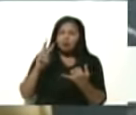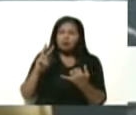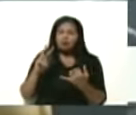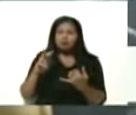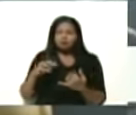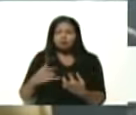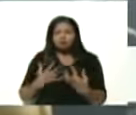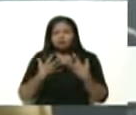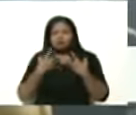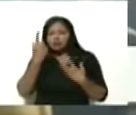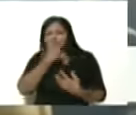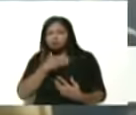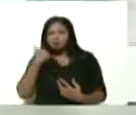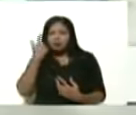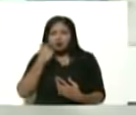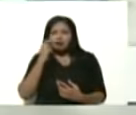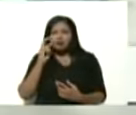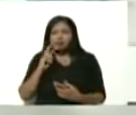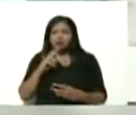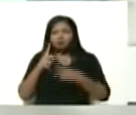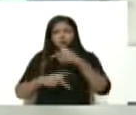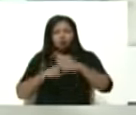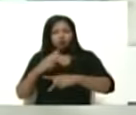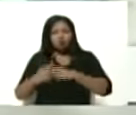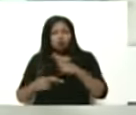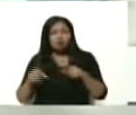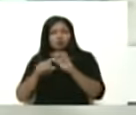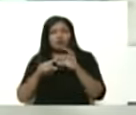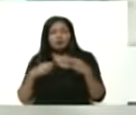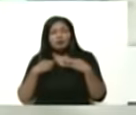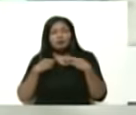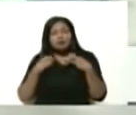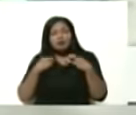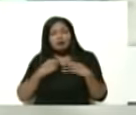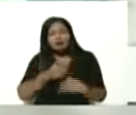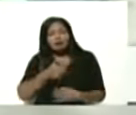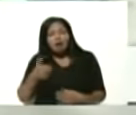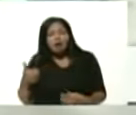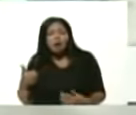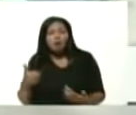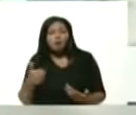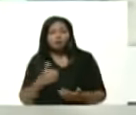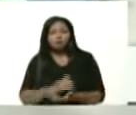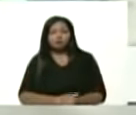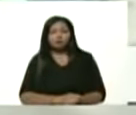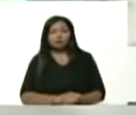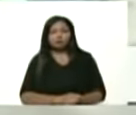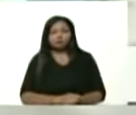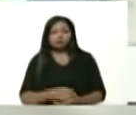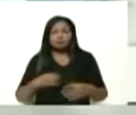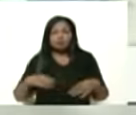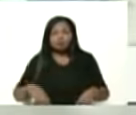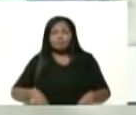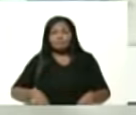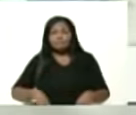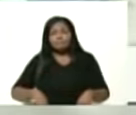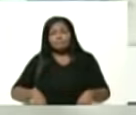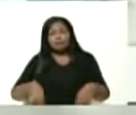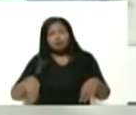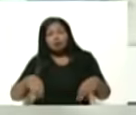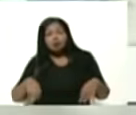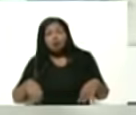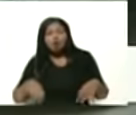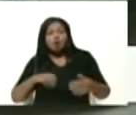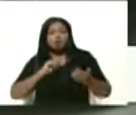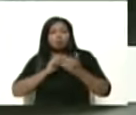sus caras, que están produciendo franela por franela, chemis por fenis, pantalones, monos